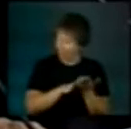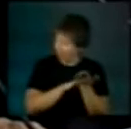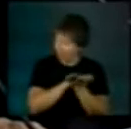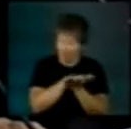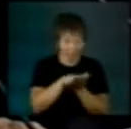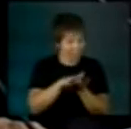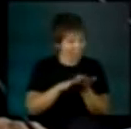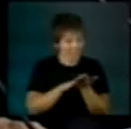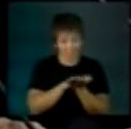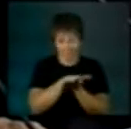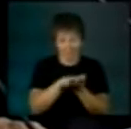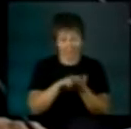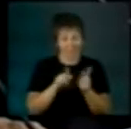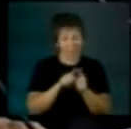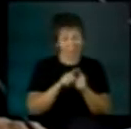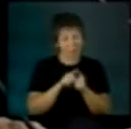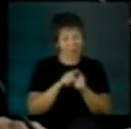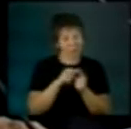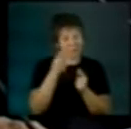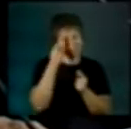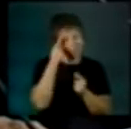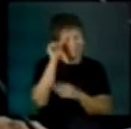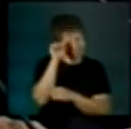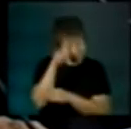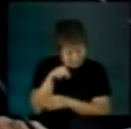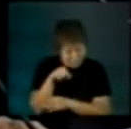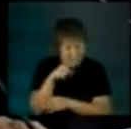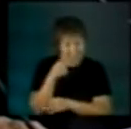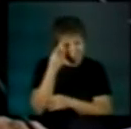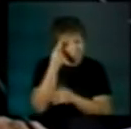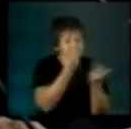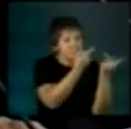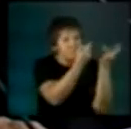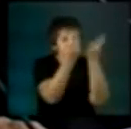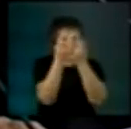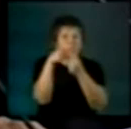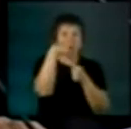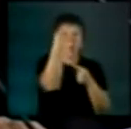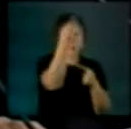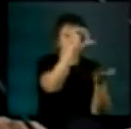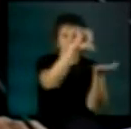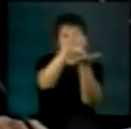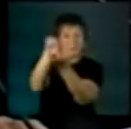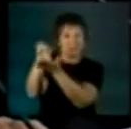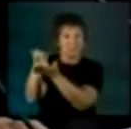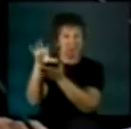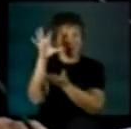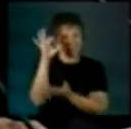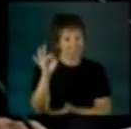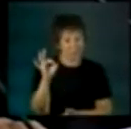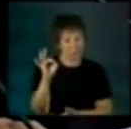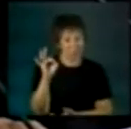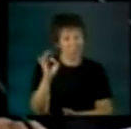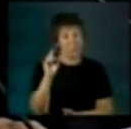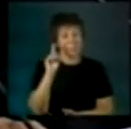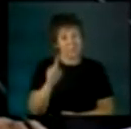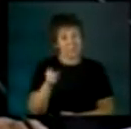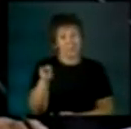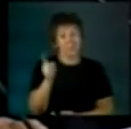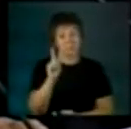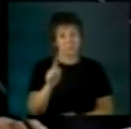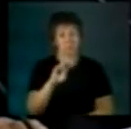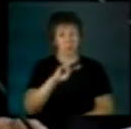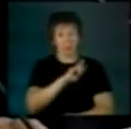vamos con humildad detrás del ejemplo de otros países pequeños como Nueva Zelanda o